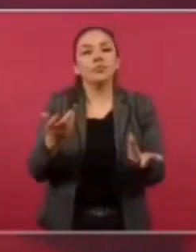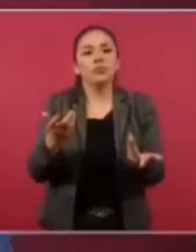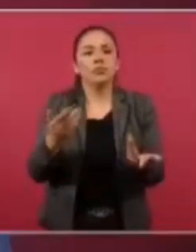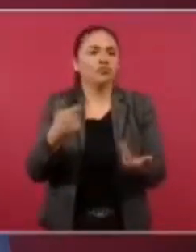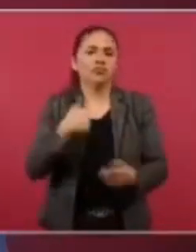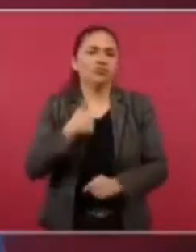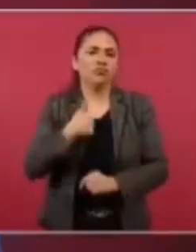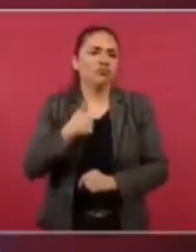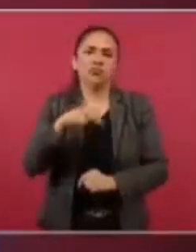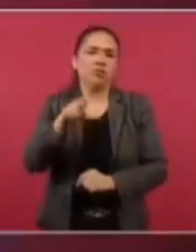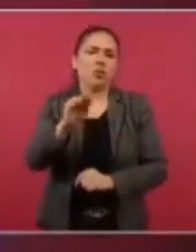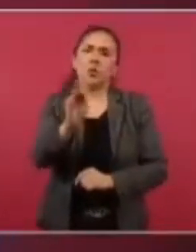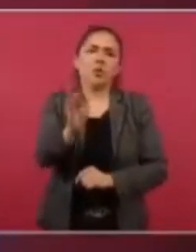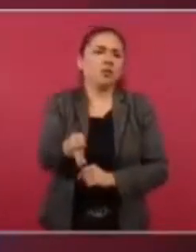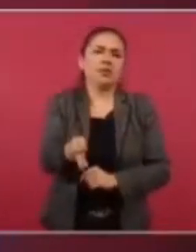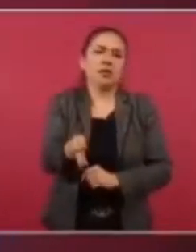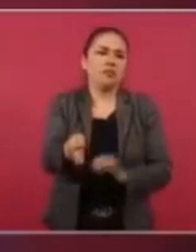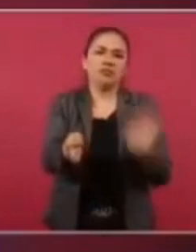acepto